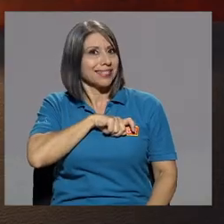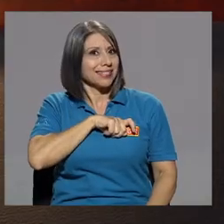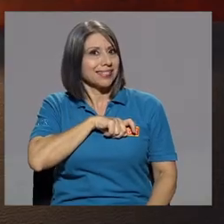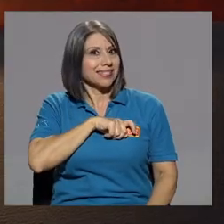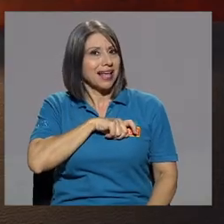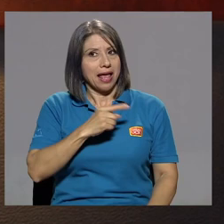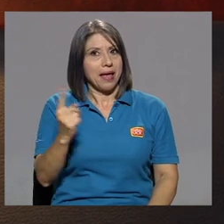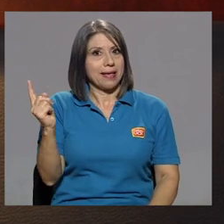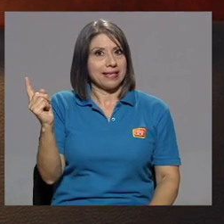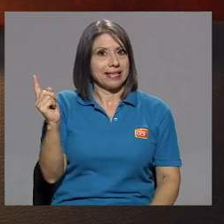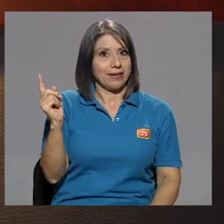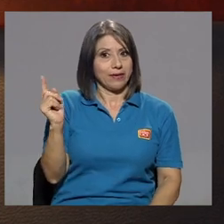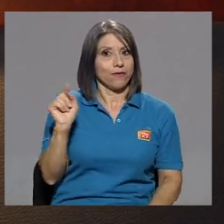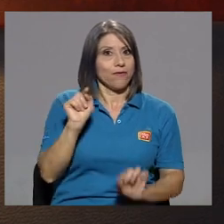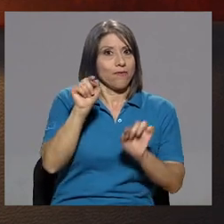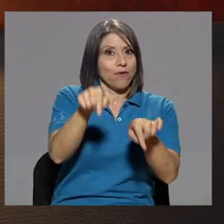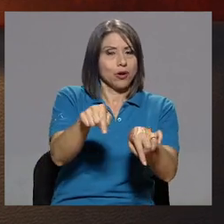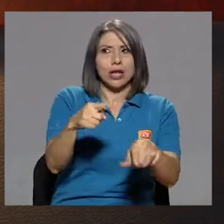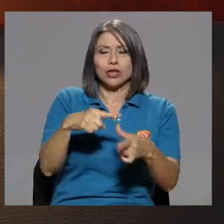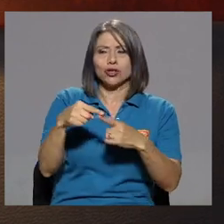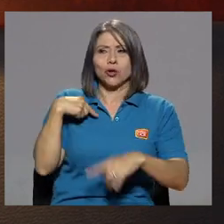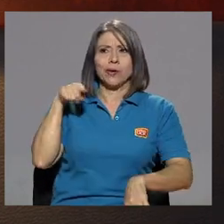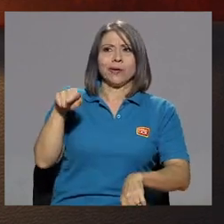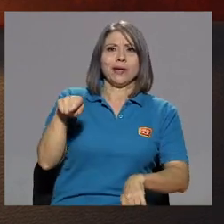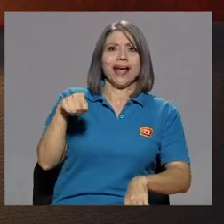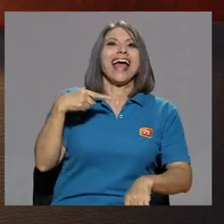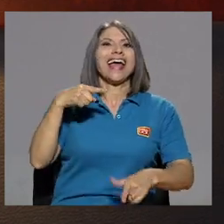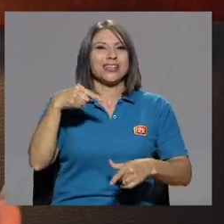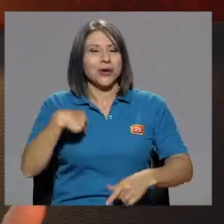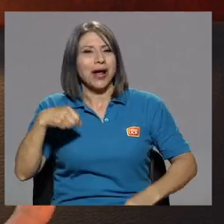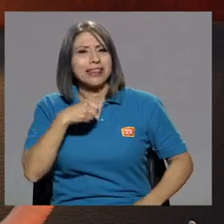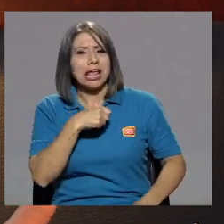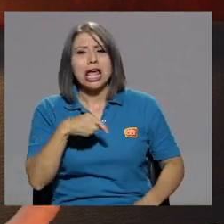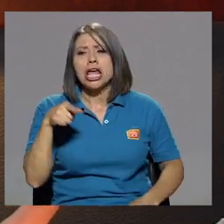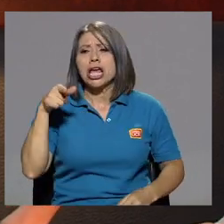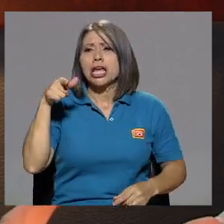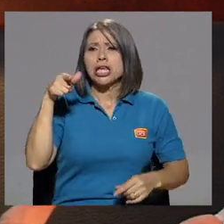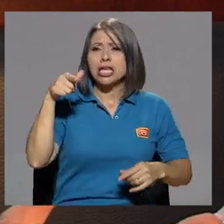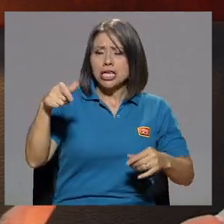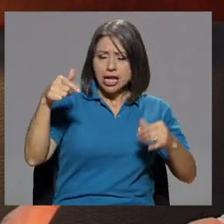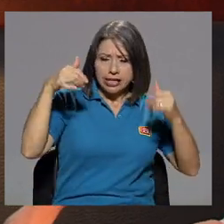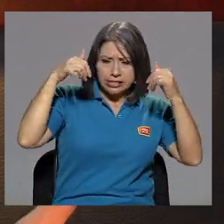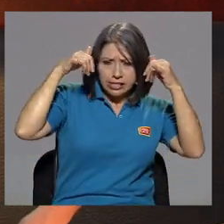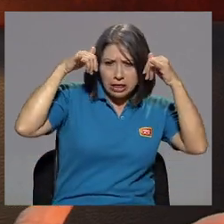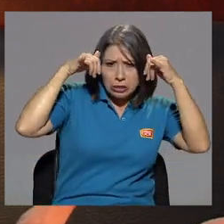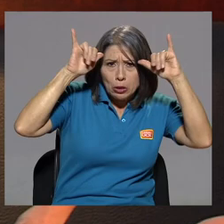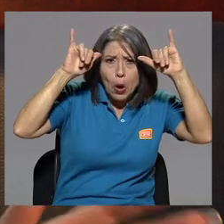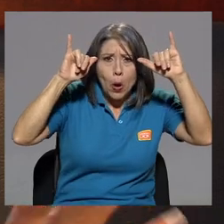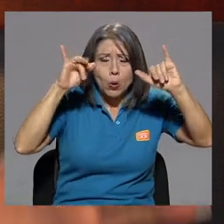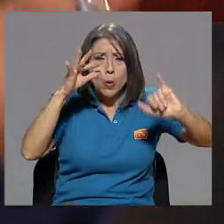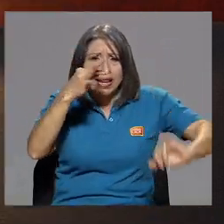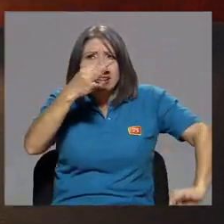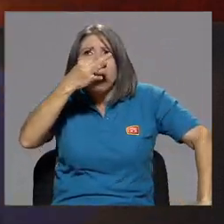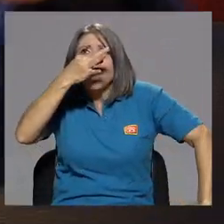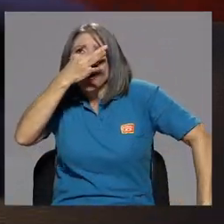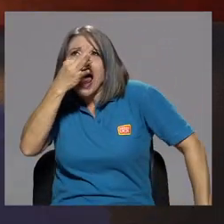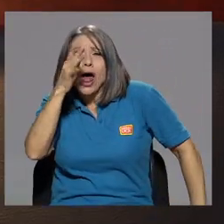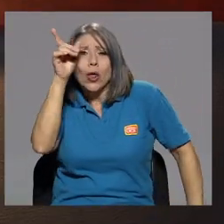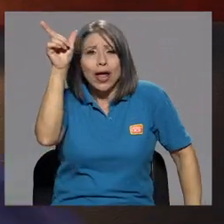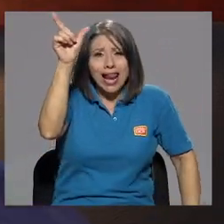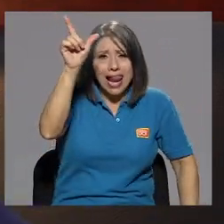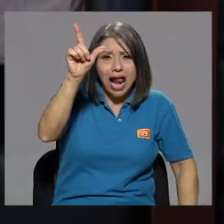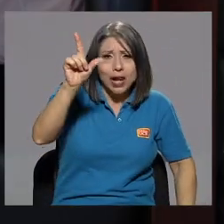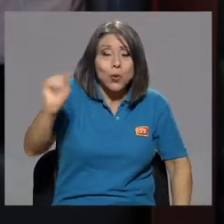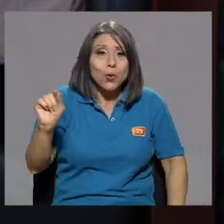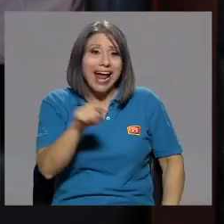Y entonces digo yo, ay, no, aquí tengo que ir. Entonces canté, y ese toro enamorado de la luna. Y es como